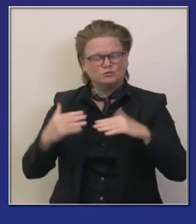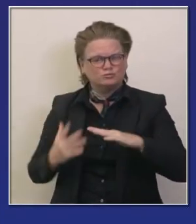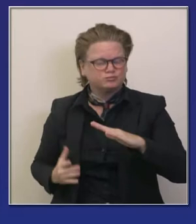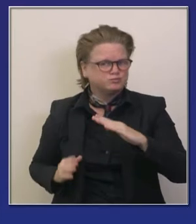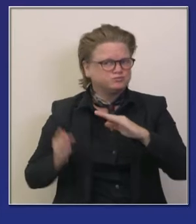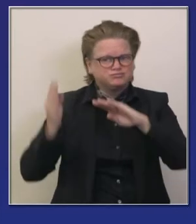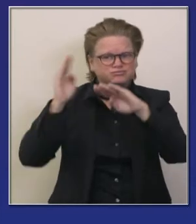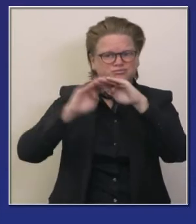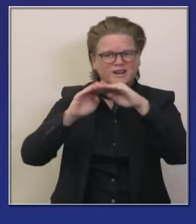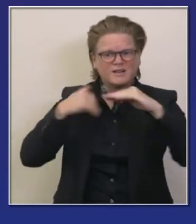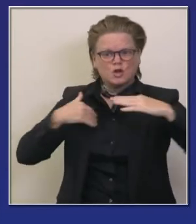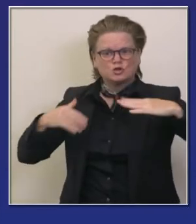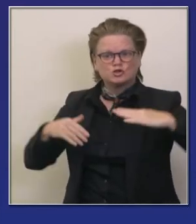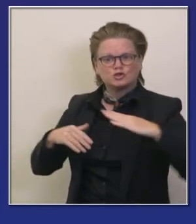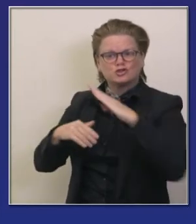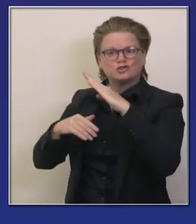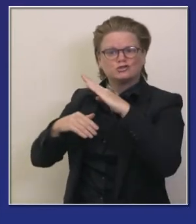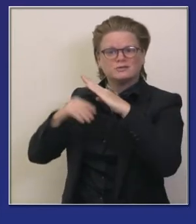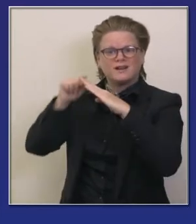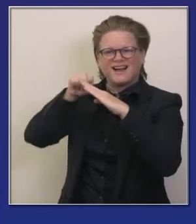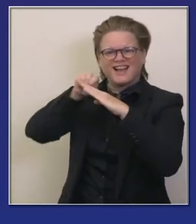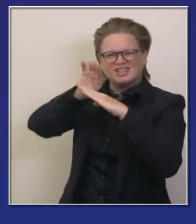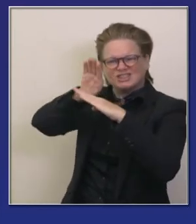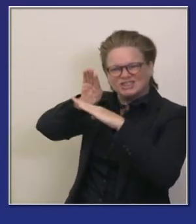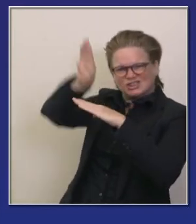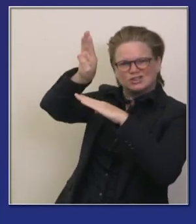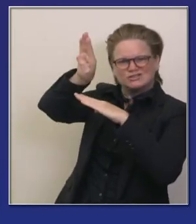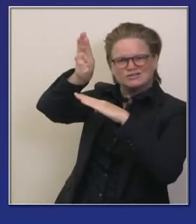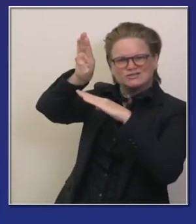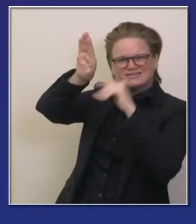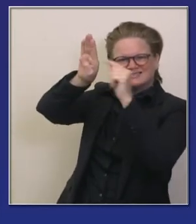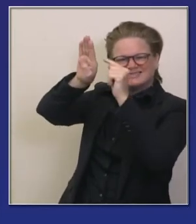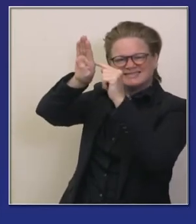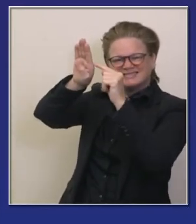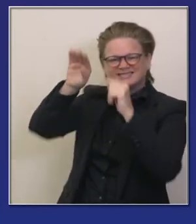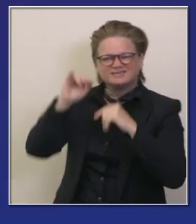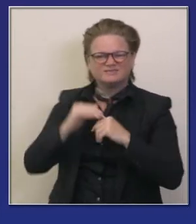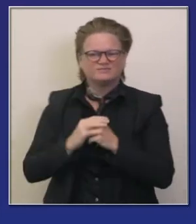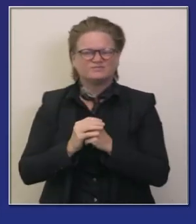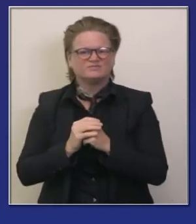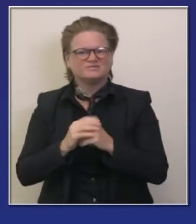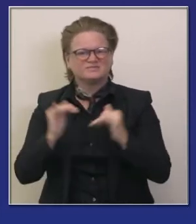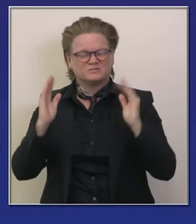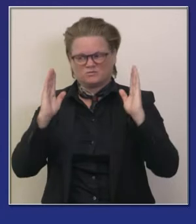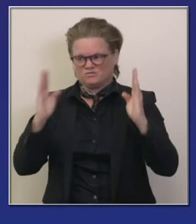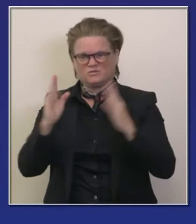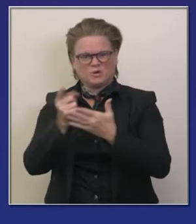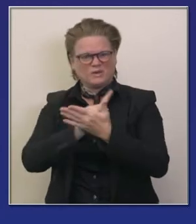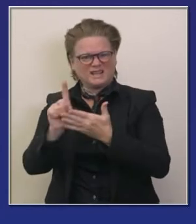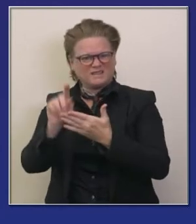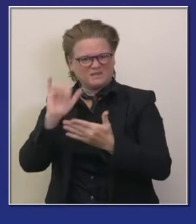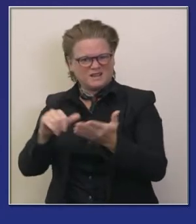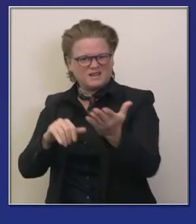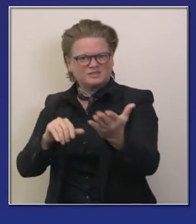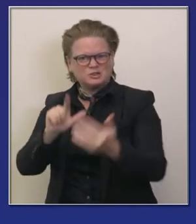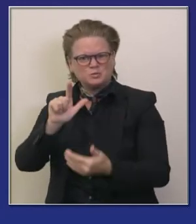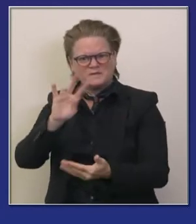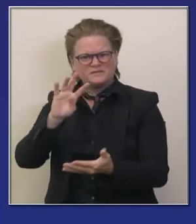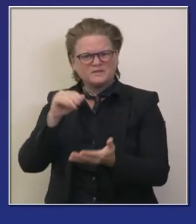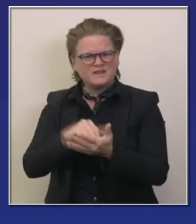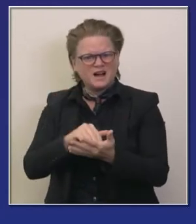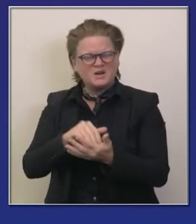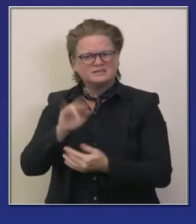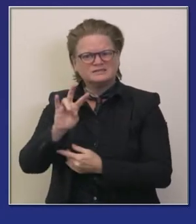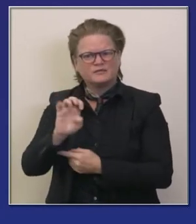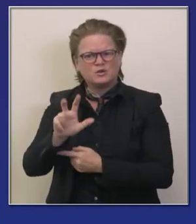en los últimos tres días apenas hemos tenido un promedio de aproximadamente 25 mil casos al día poco